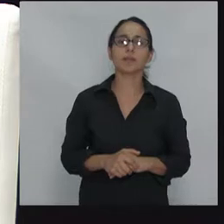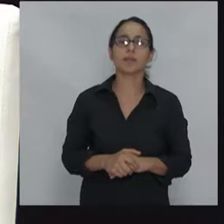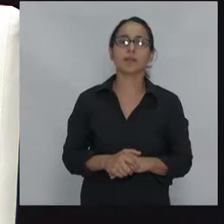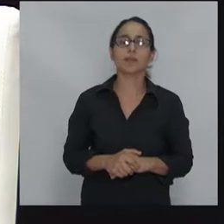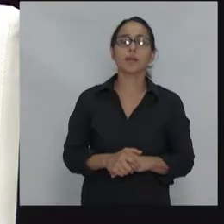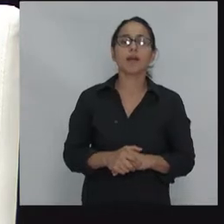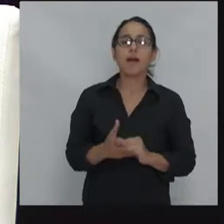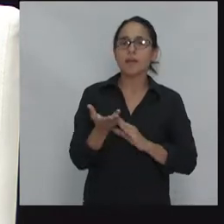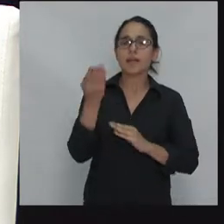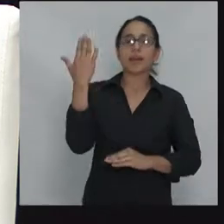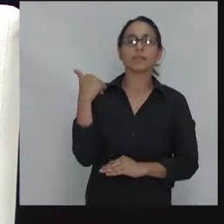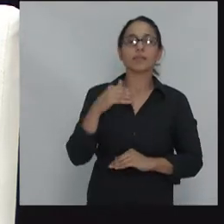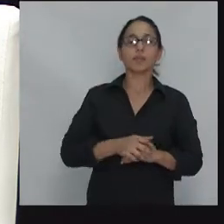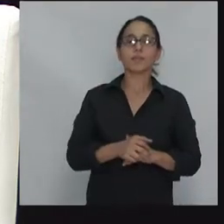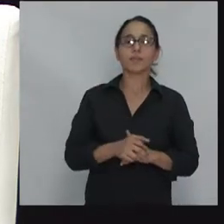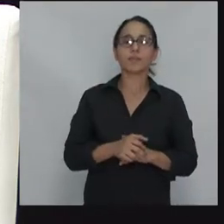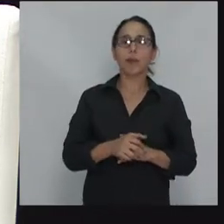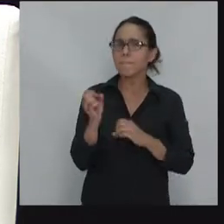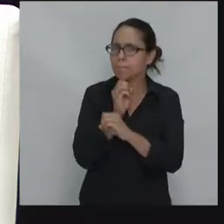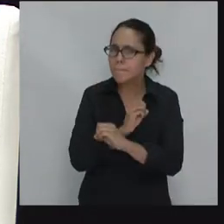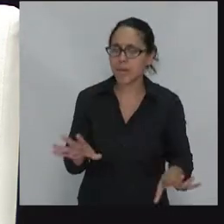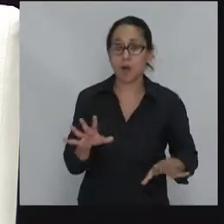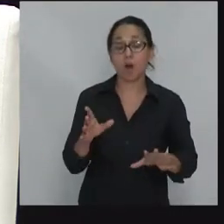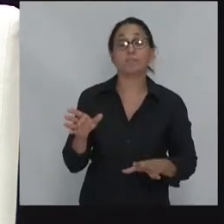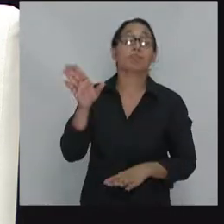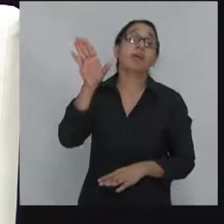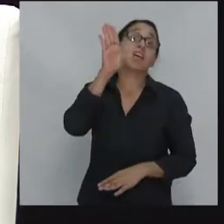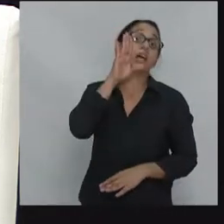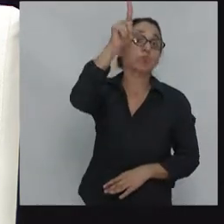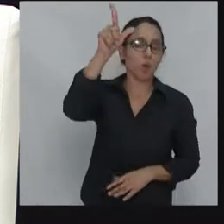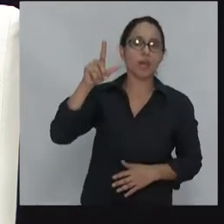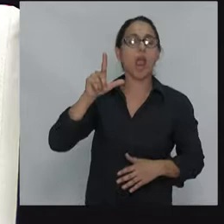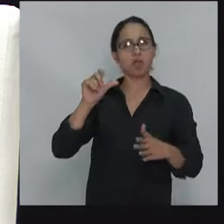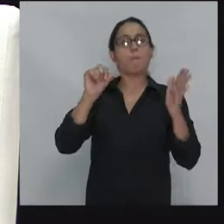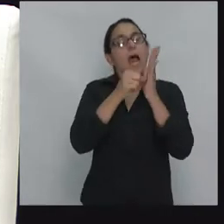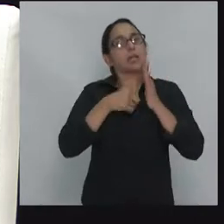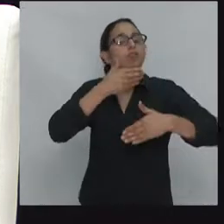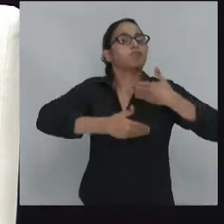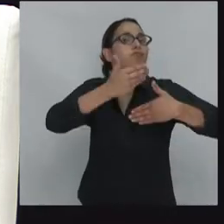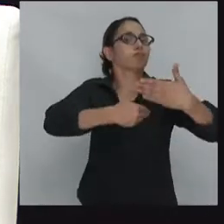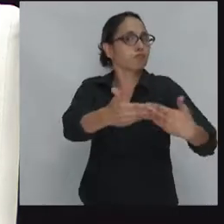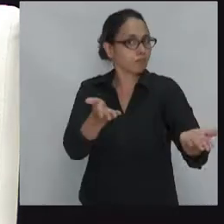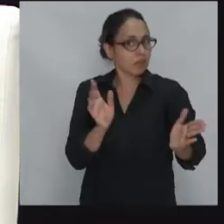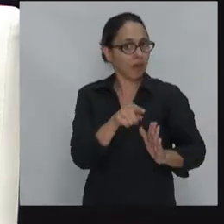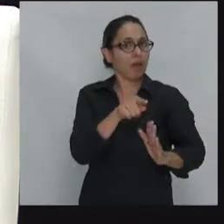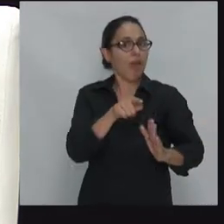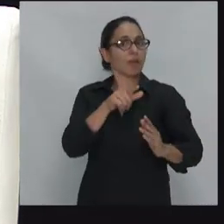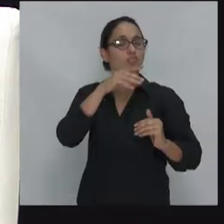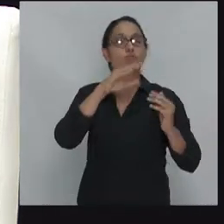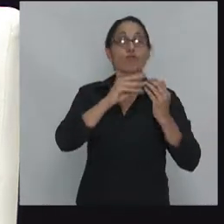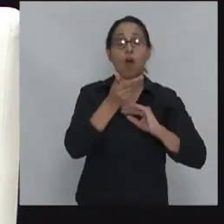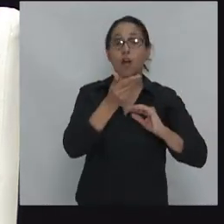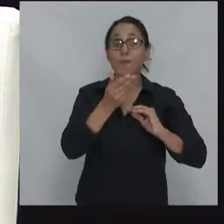Ángela recién, porque en un país desarrollado, Estados Unidos, que es el país con el mayor nivel de